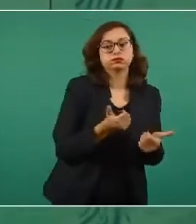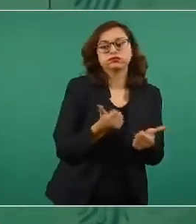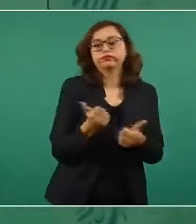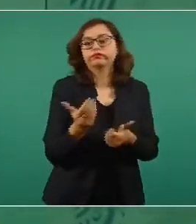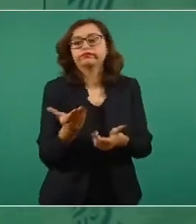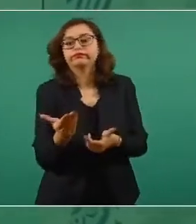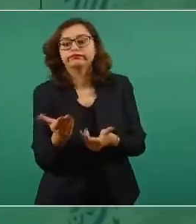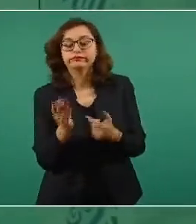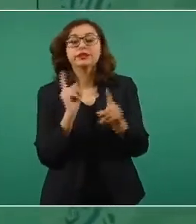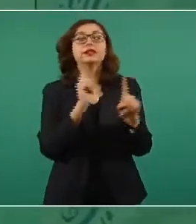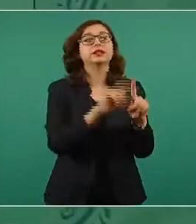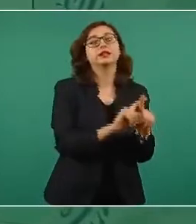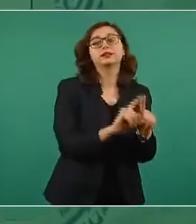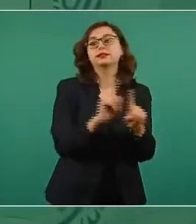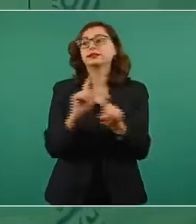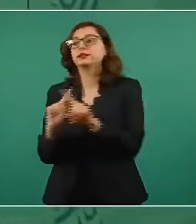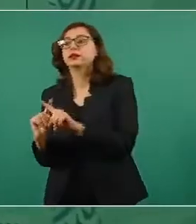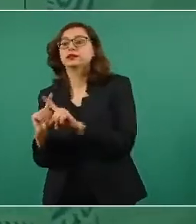planteando.